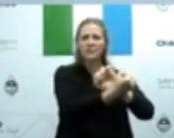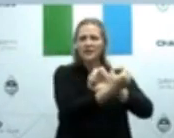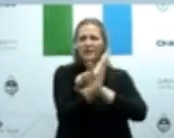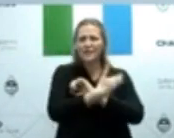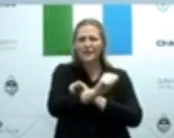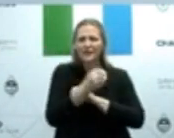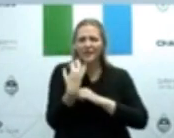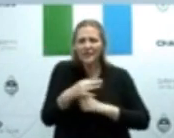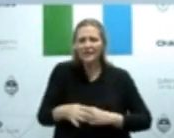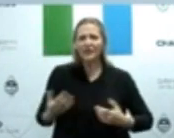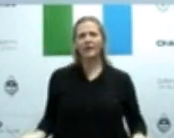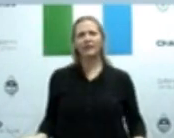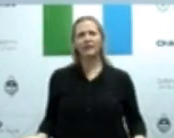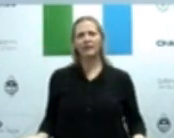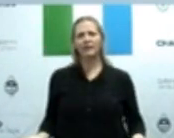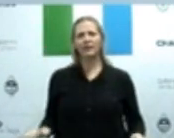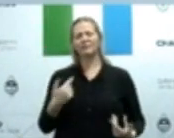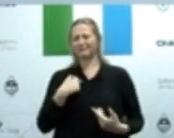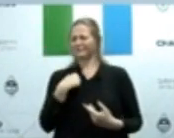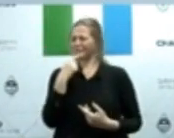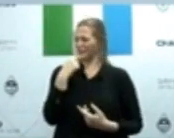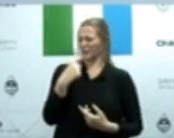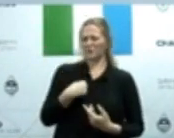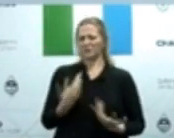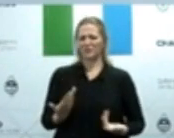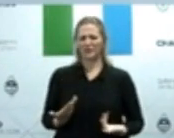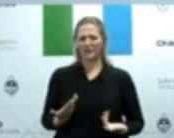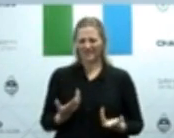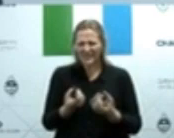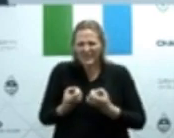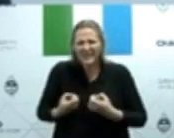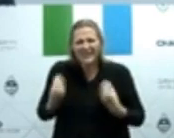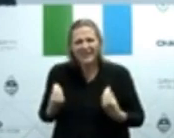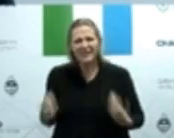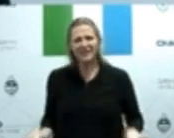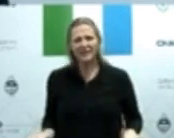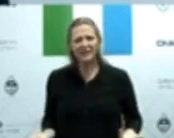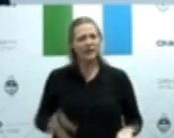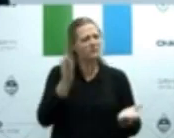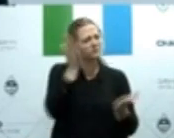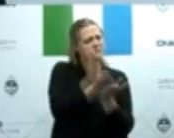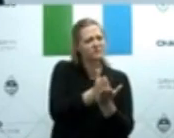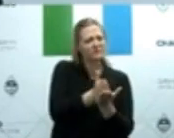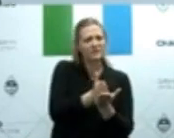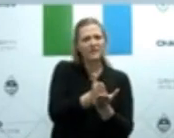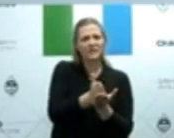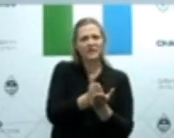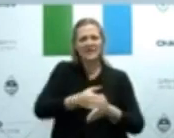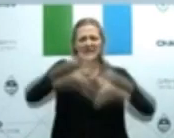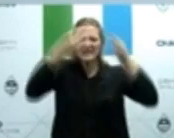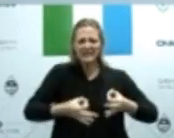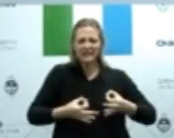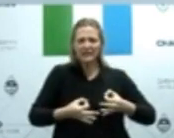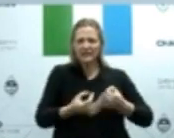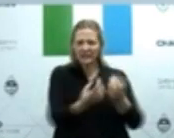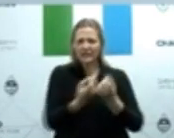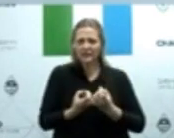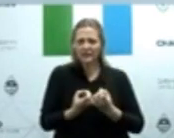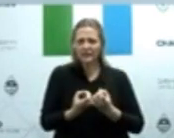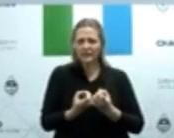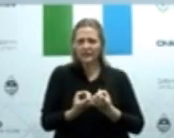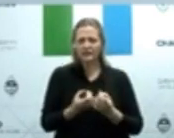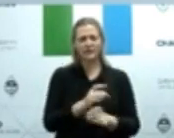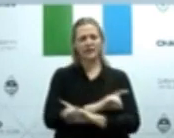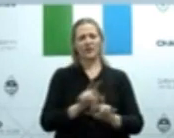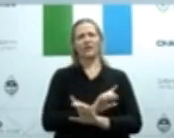necesario recurrir a la fuerza cuando hay una fuerza que es absolutamente superadora de todo? Que es la fuerza de